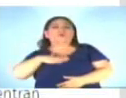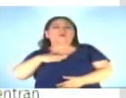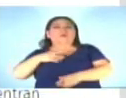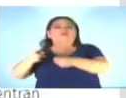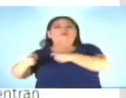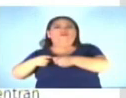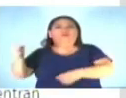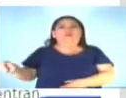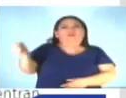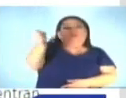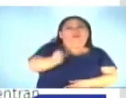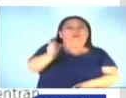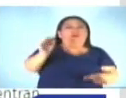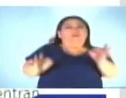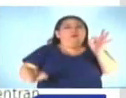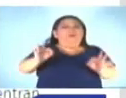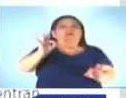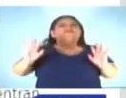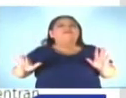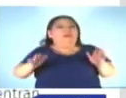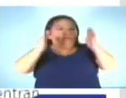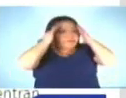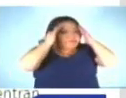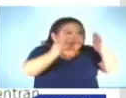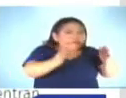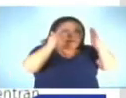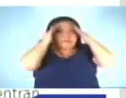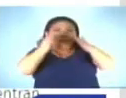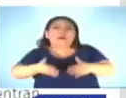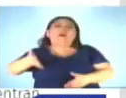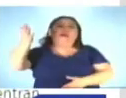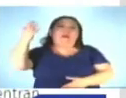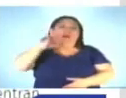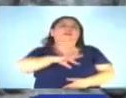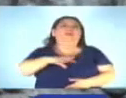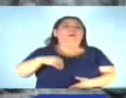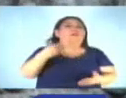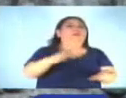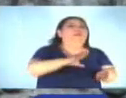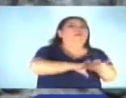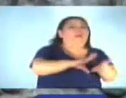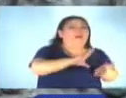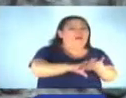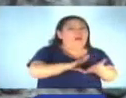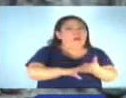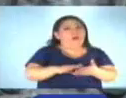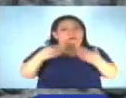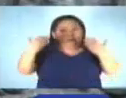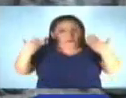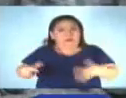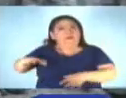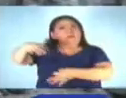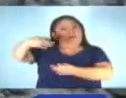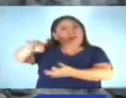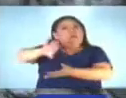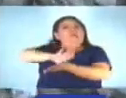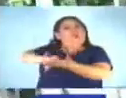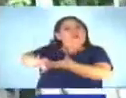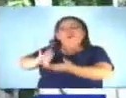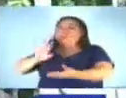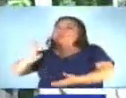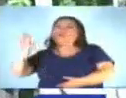nombrado por un juzgado y se dedicará a atender a familias que continúan pagando sus lotes, a cancelar a los propietarios de inmuebles su